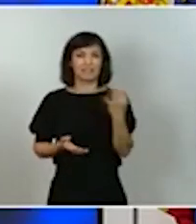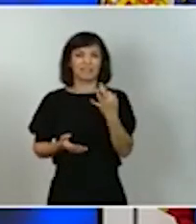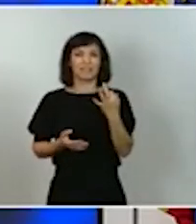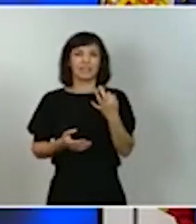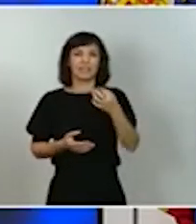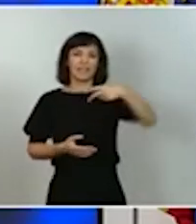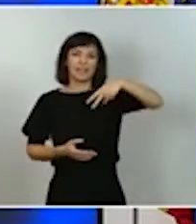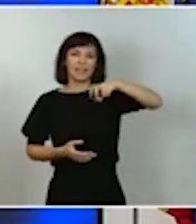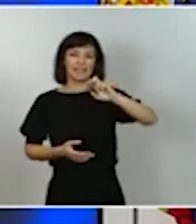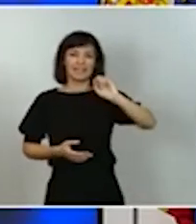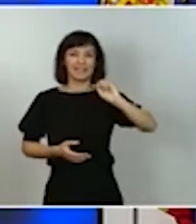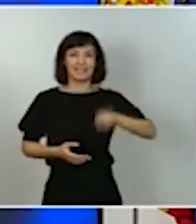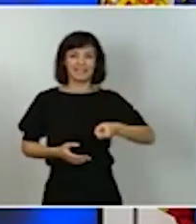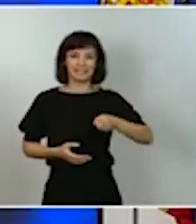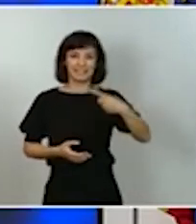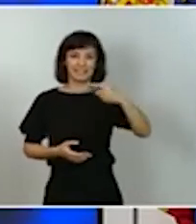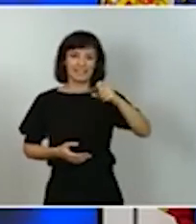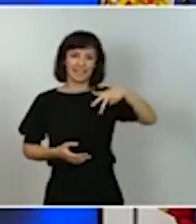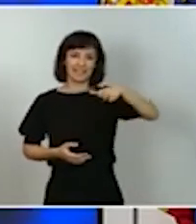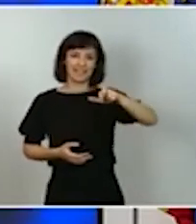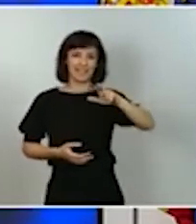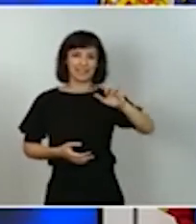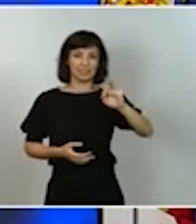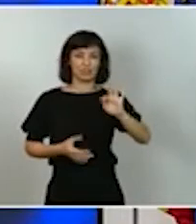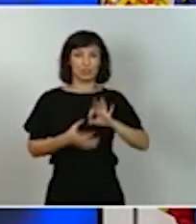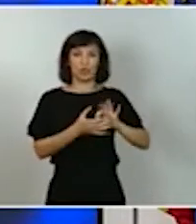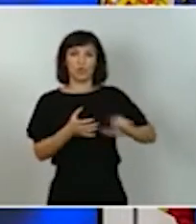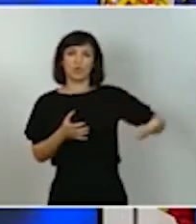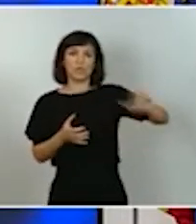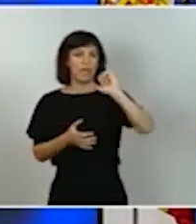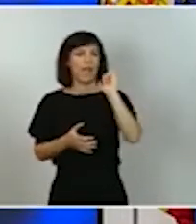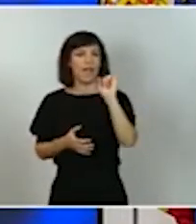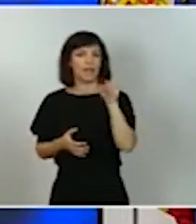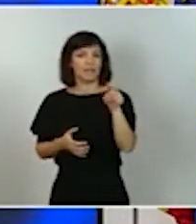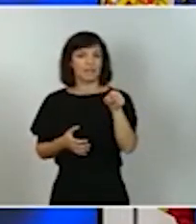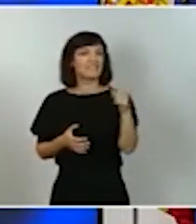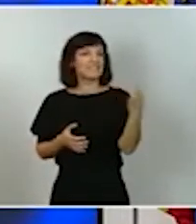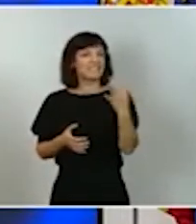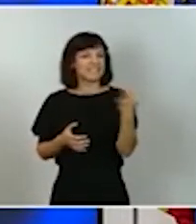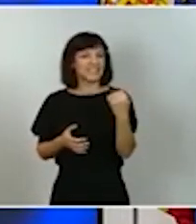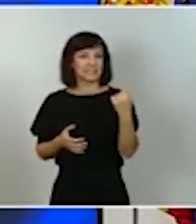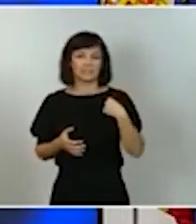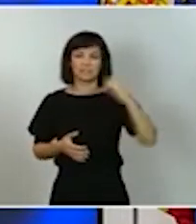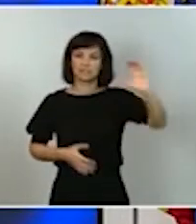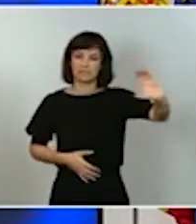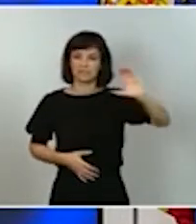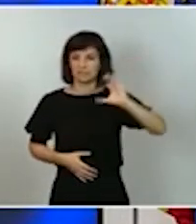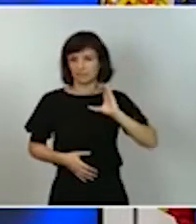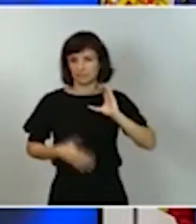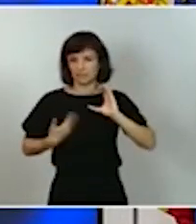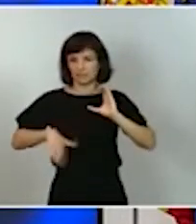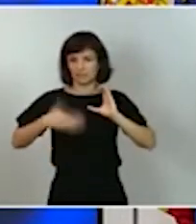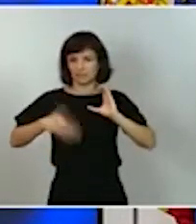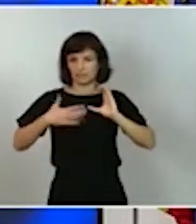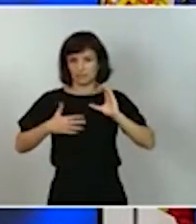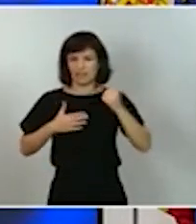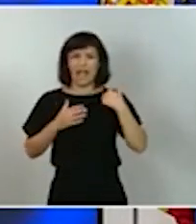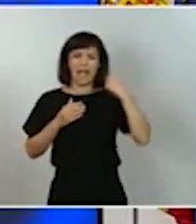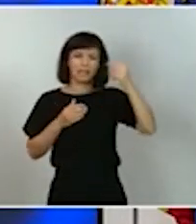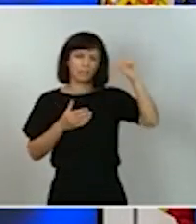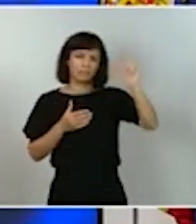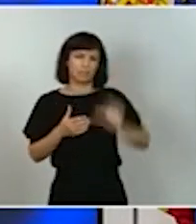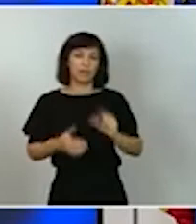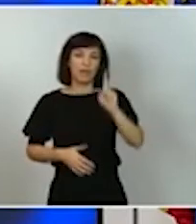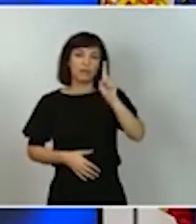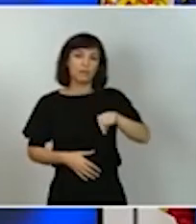Unión Europea. Supondrá, en términos agregados, una movilización sin precedentes de recursos económicos en nuestro país, 140.000 millones de